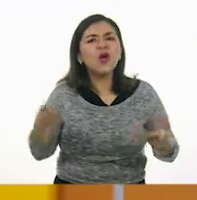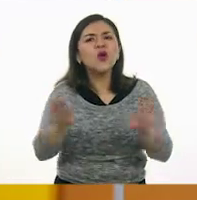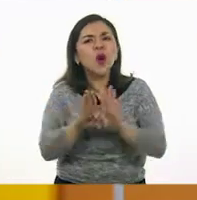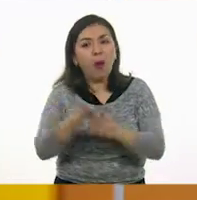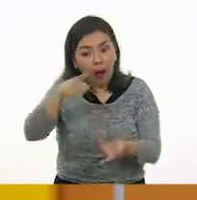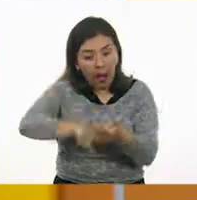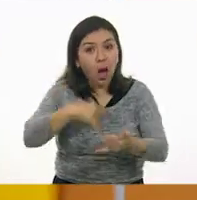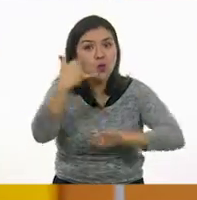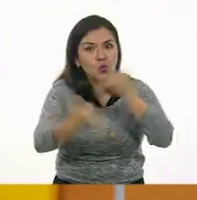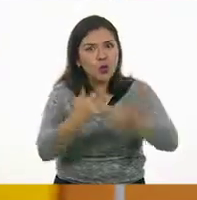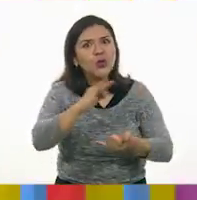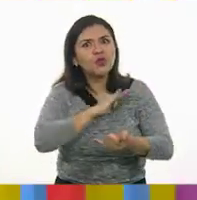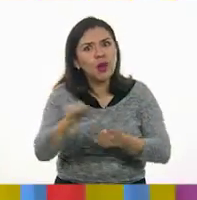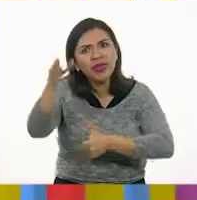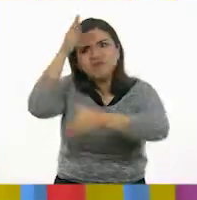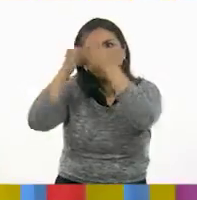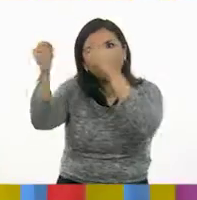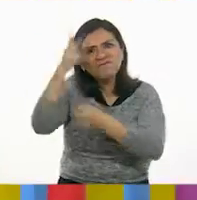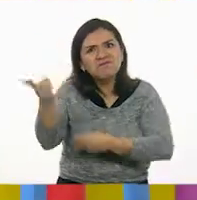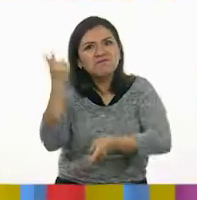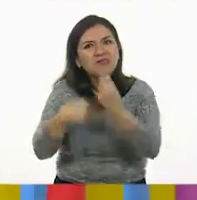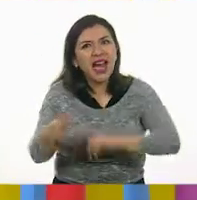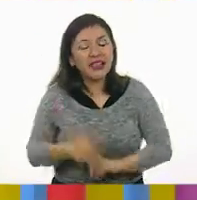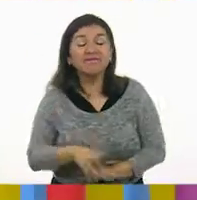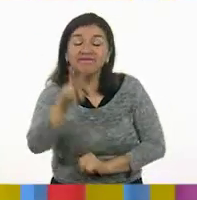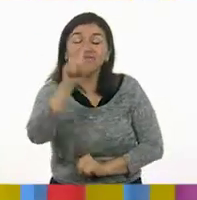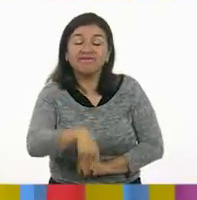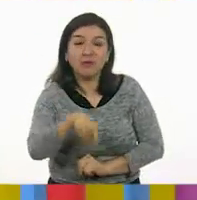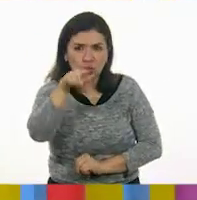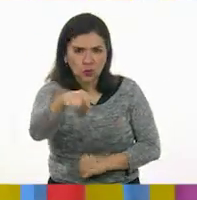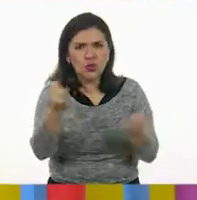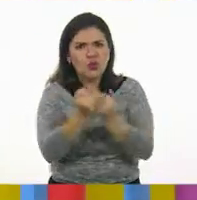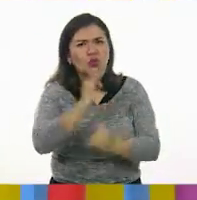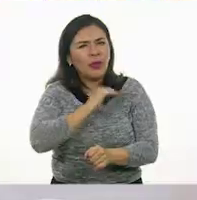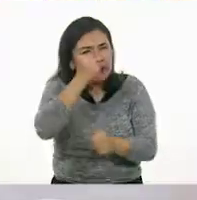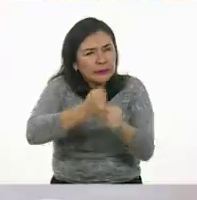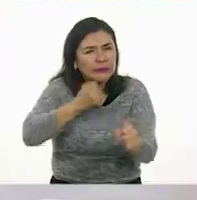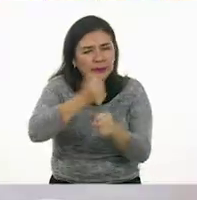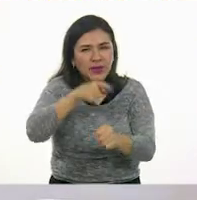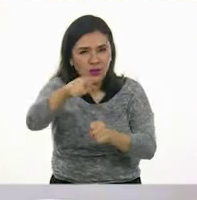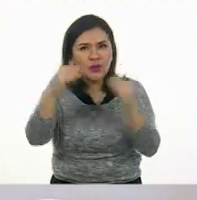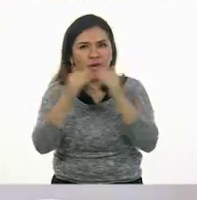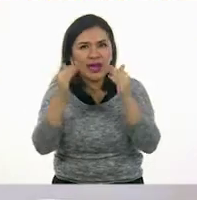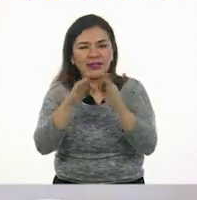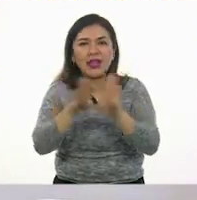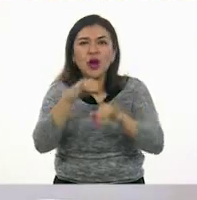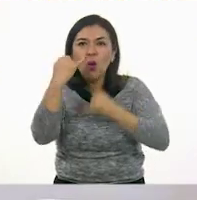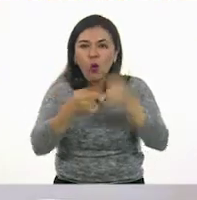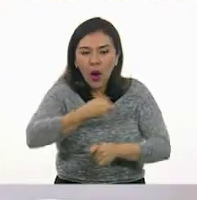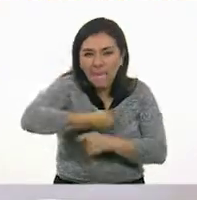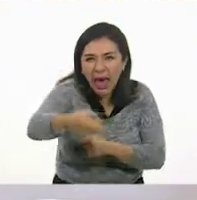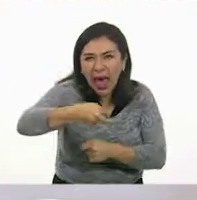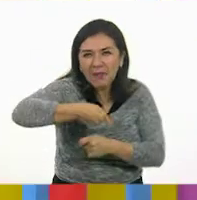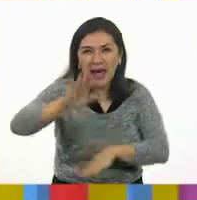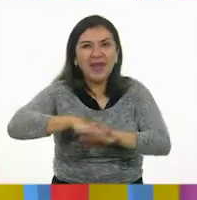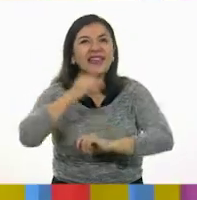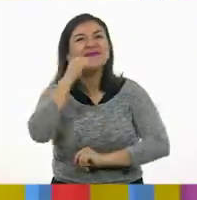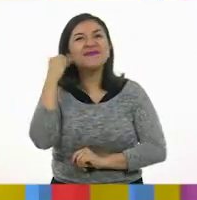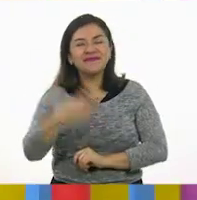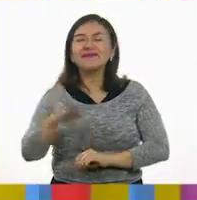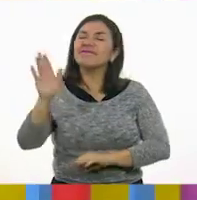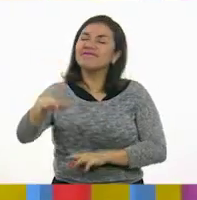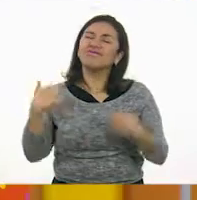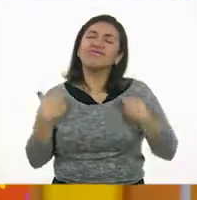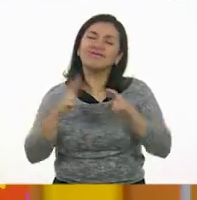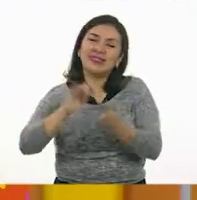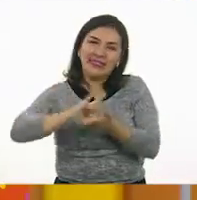jugando podemos también aprender. Exacto. Y además ustedes pueden practicar en casa a los aros de forma muy divertida. Maestra, te